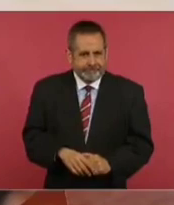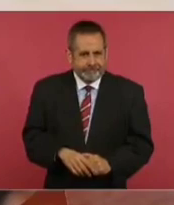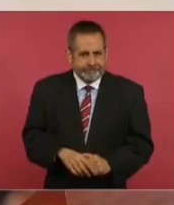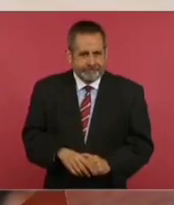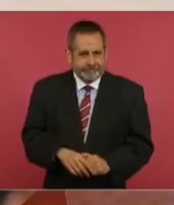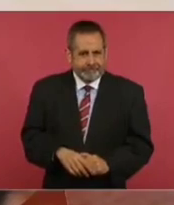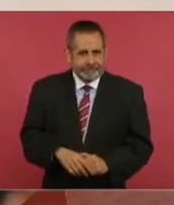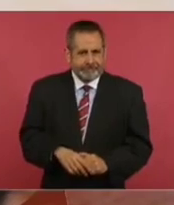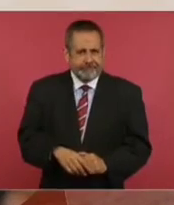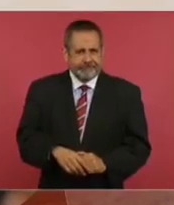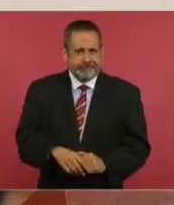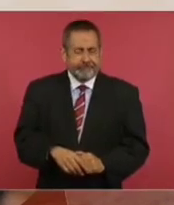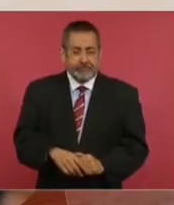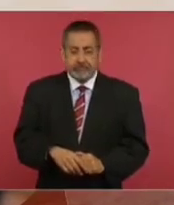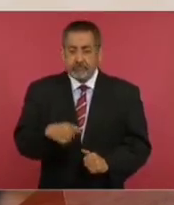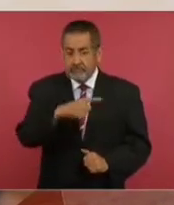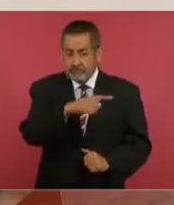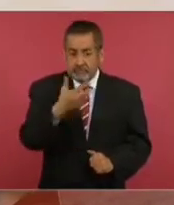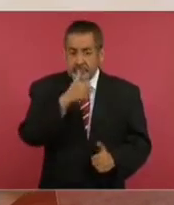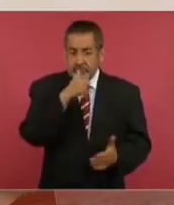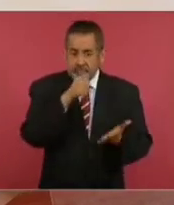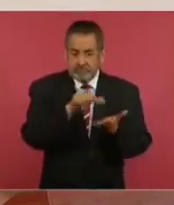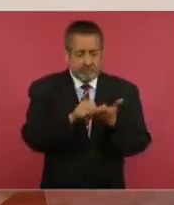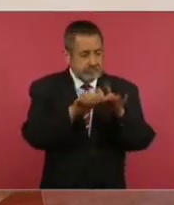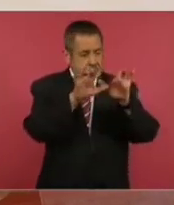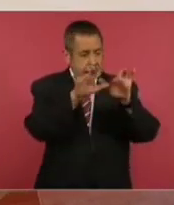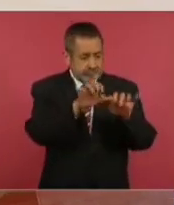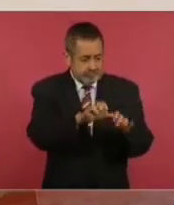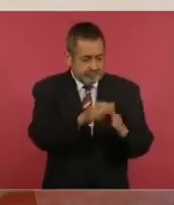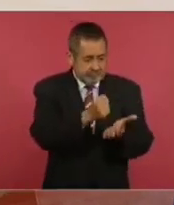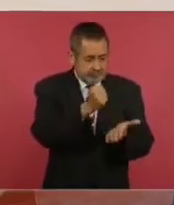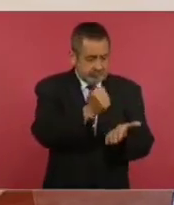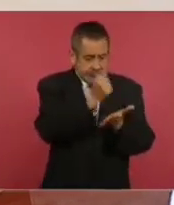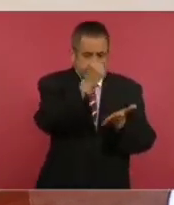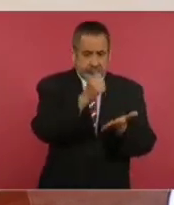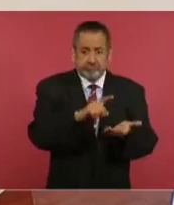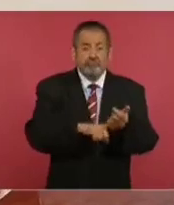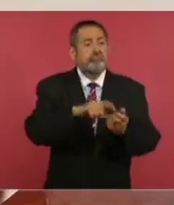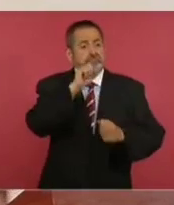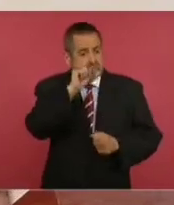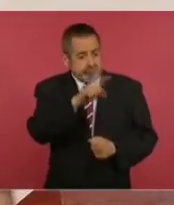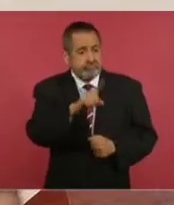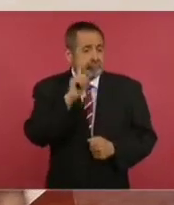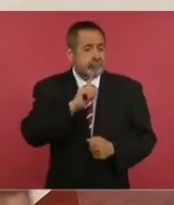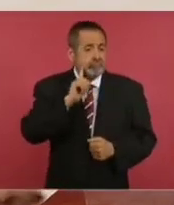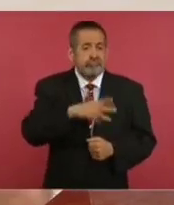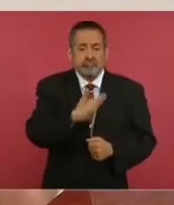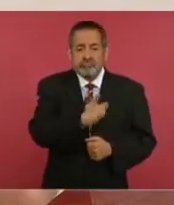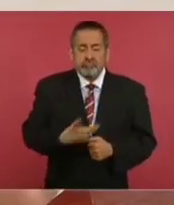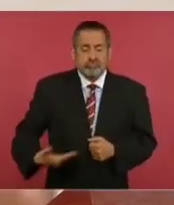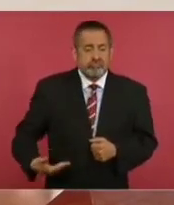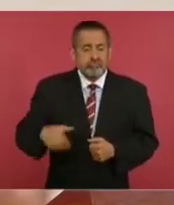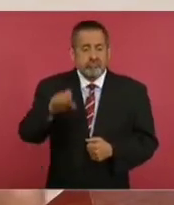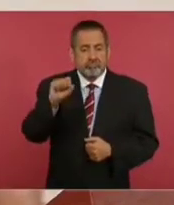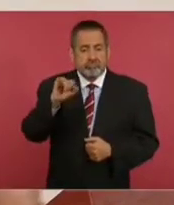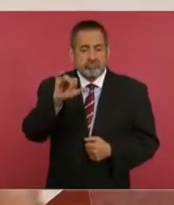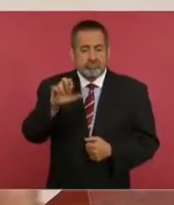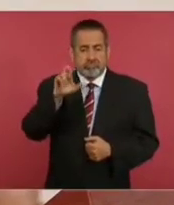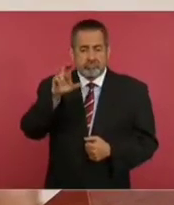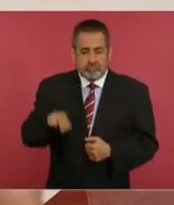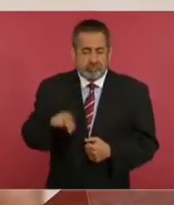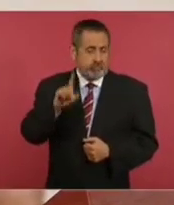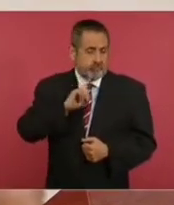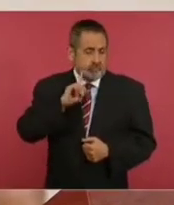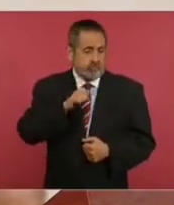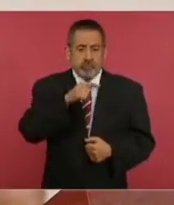el que por escrito la presidenta de la Suprema